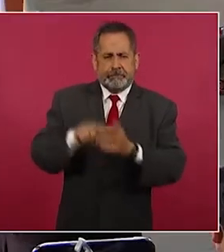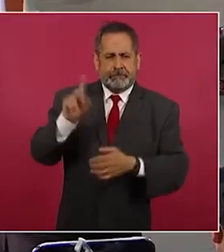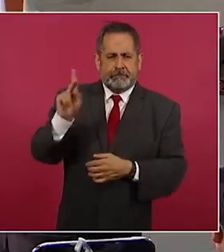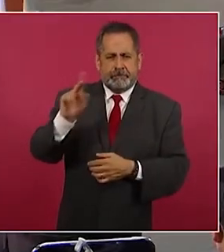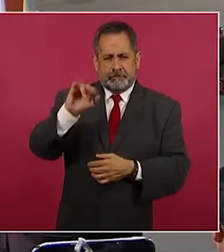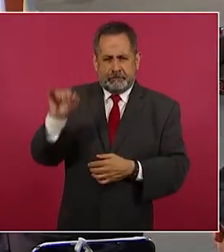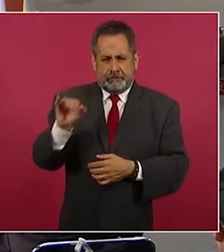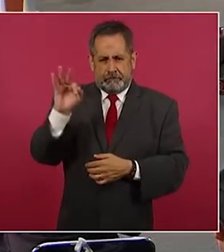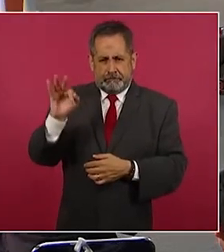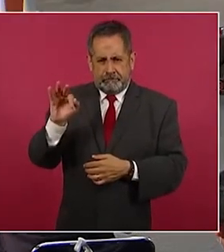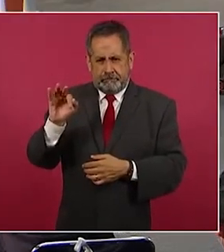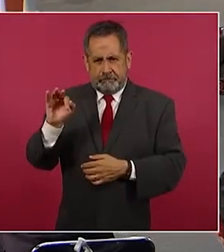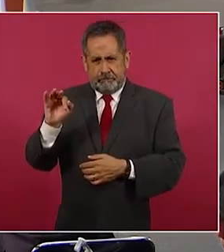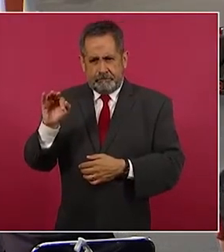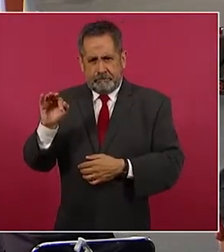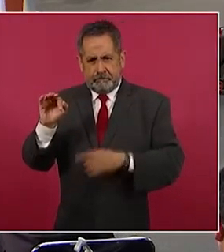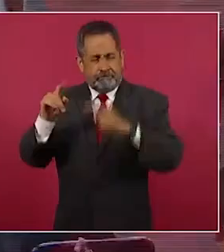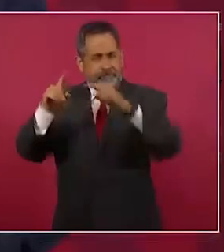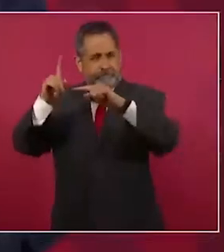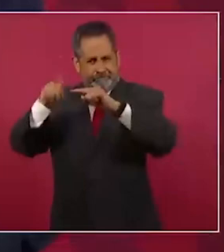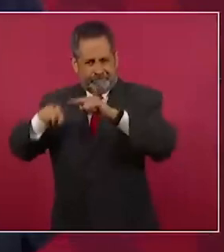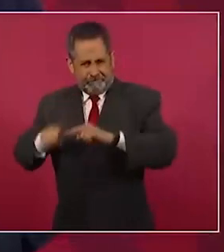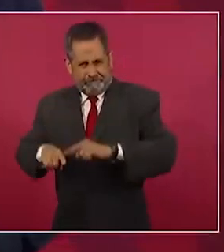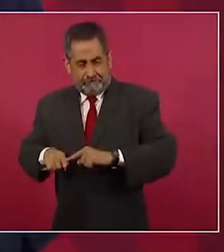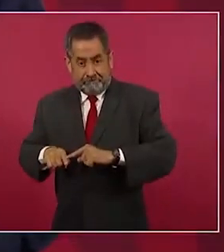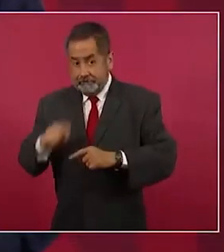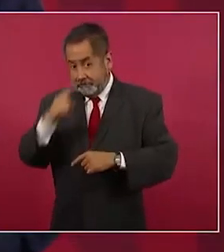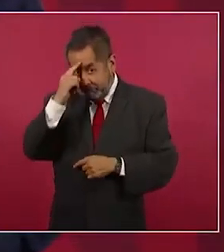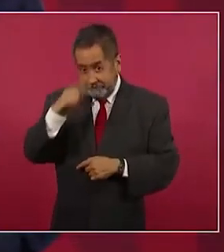de abajo hacia arriba, no va a estar fácil,